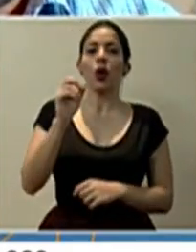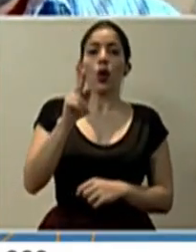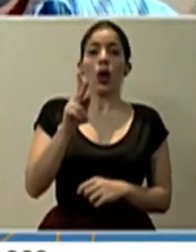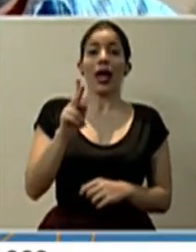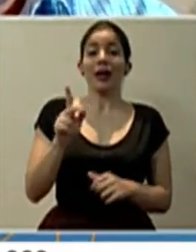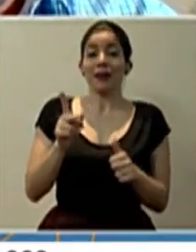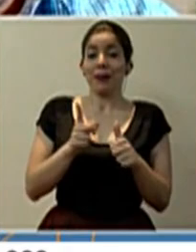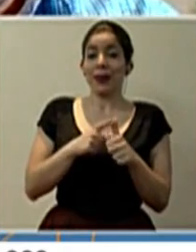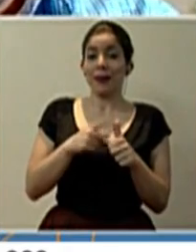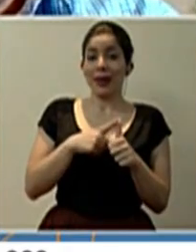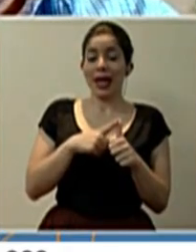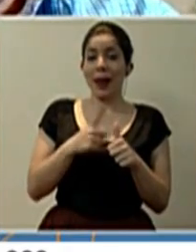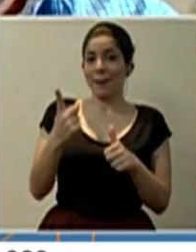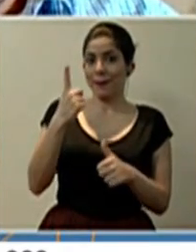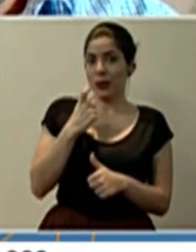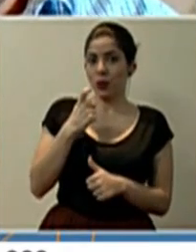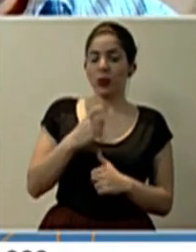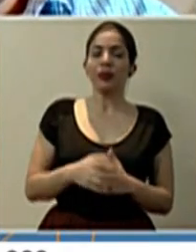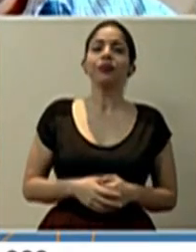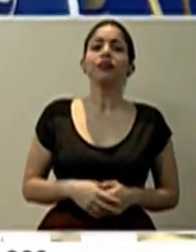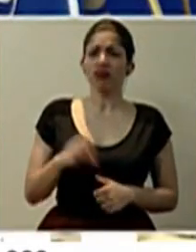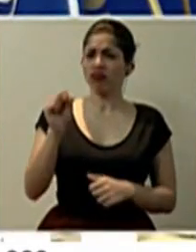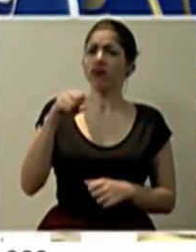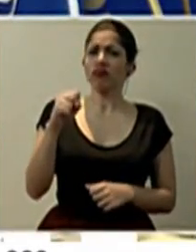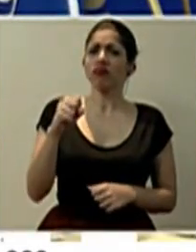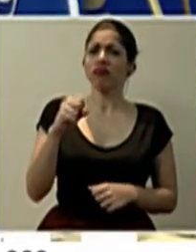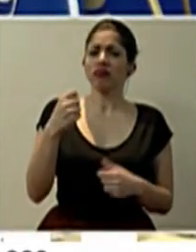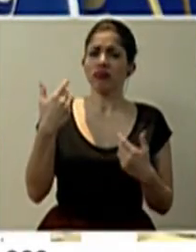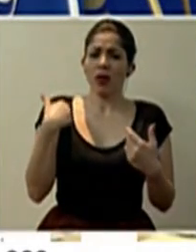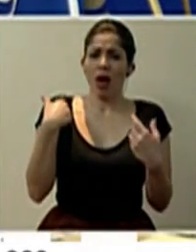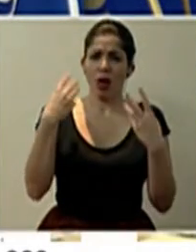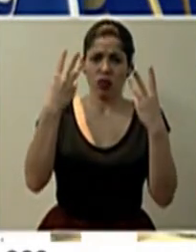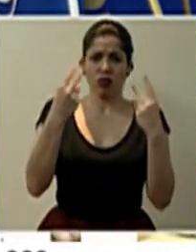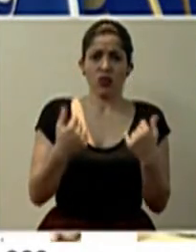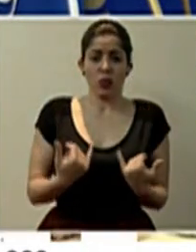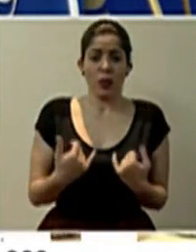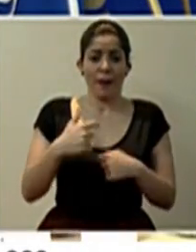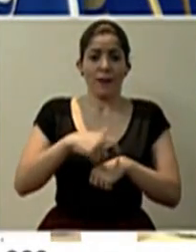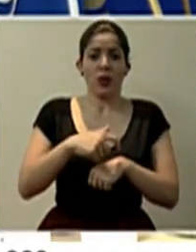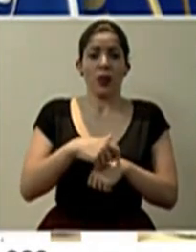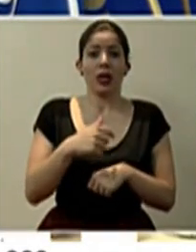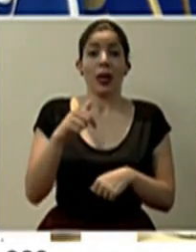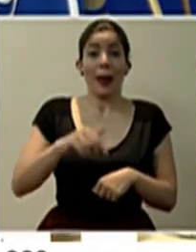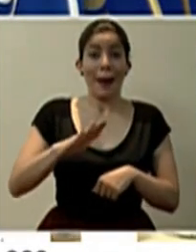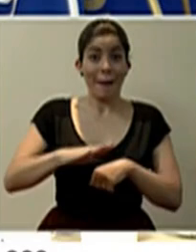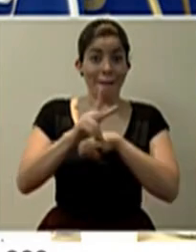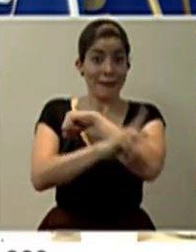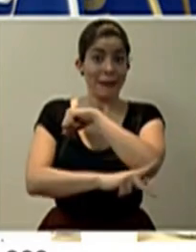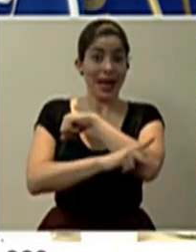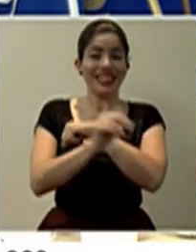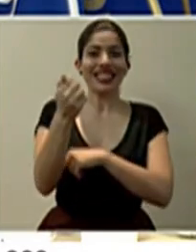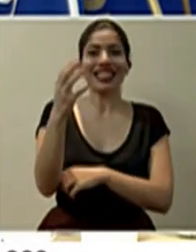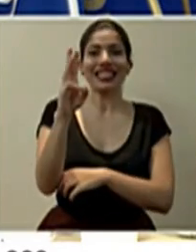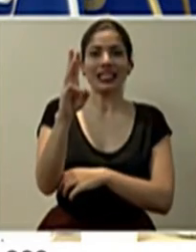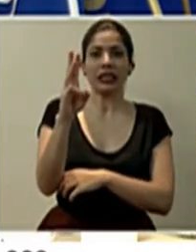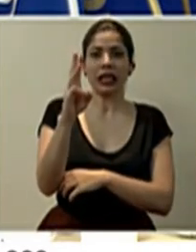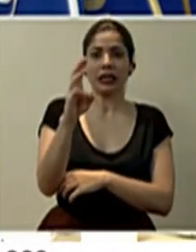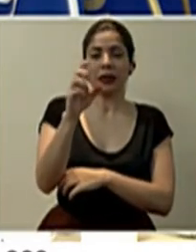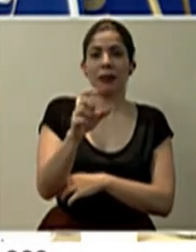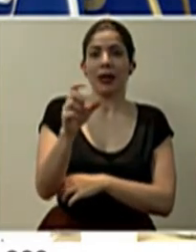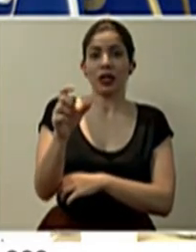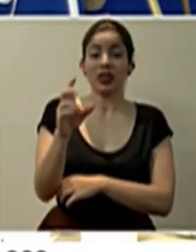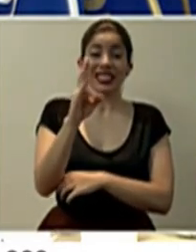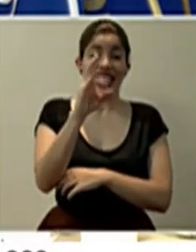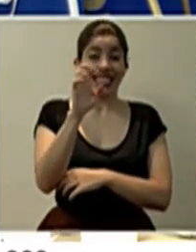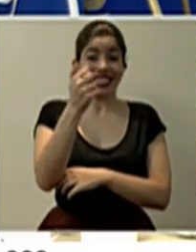relativo a la primera pregunta, pues sí, sí lo tenemos contabilizados. En este momento tenemos en el país 16 casos de los